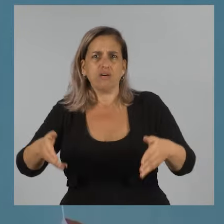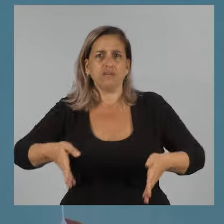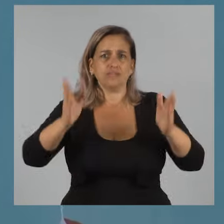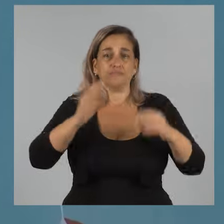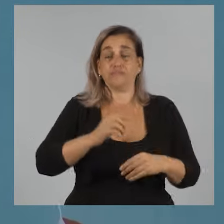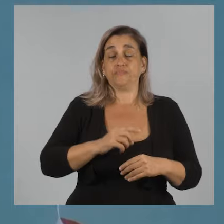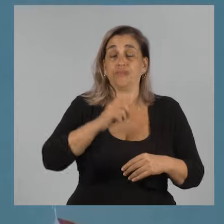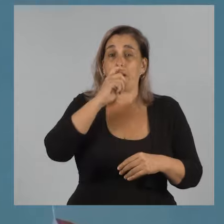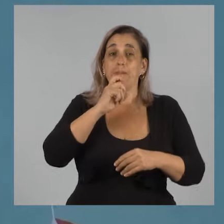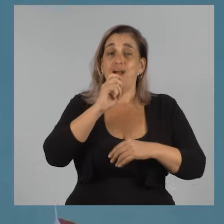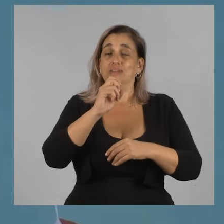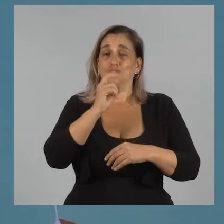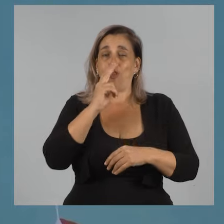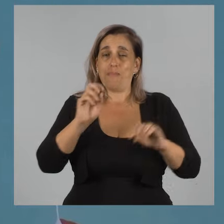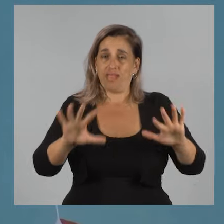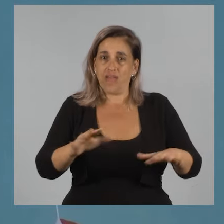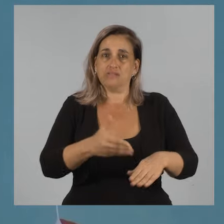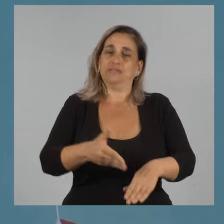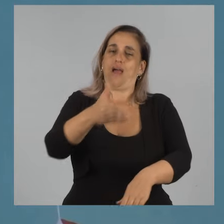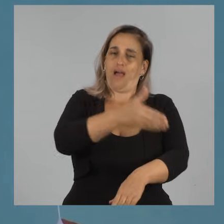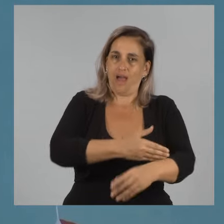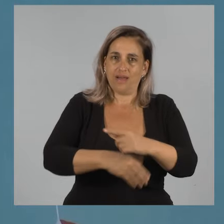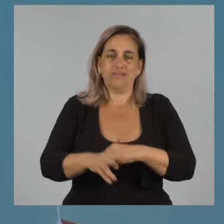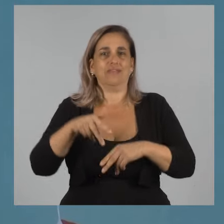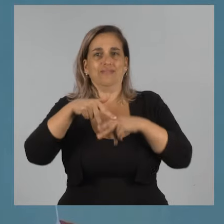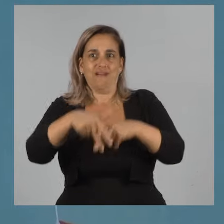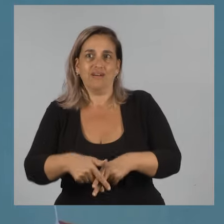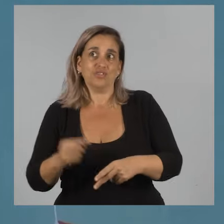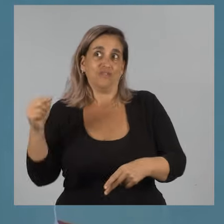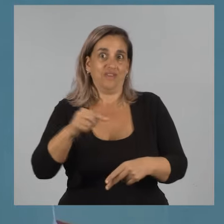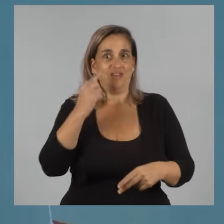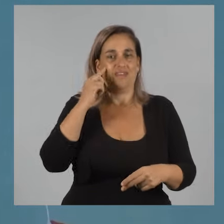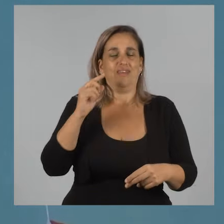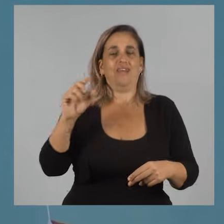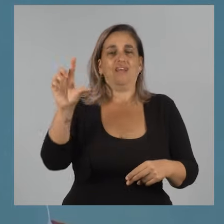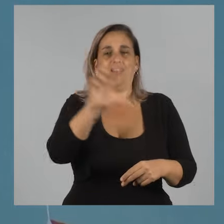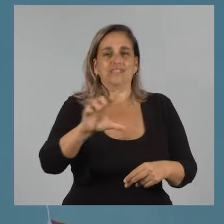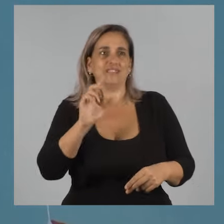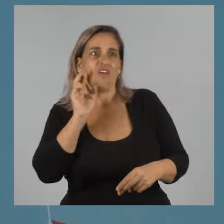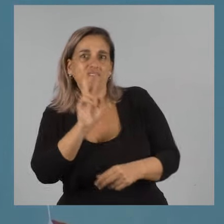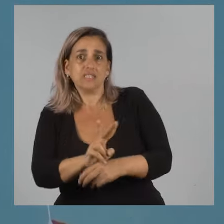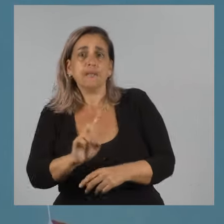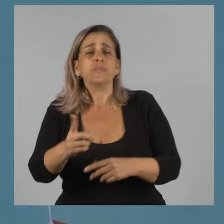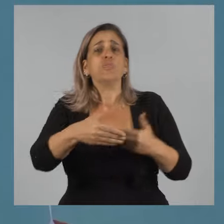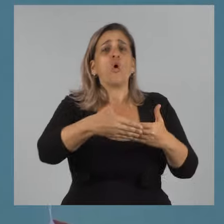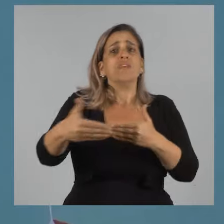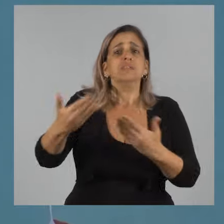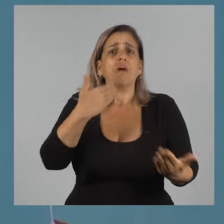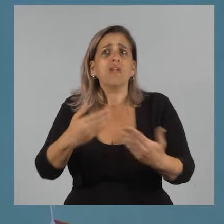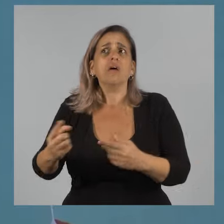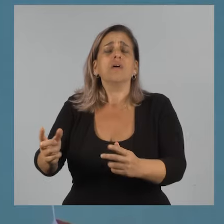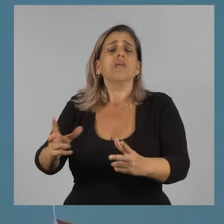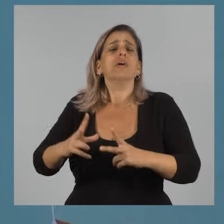Marzo del 2010, antes de estribar de vuelta, vine acá al liceo y los vecinos me dijeron, necesitamos